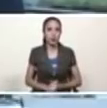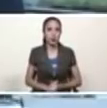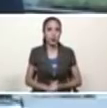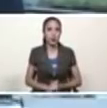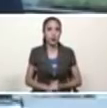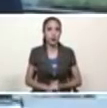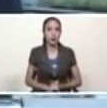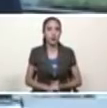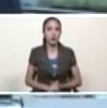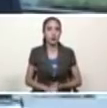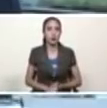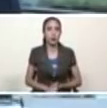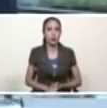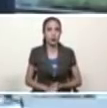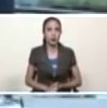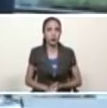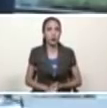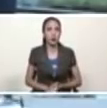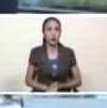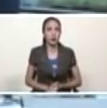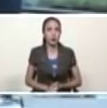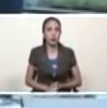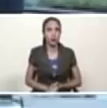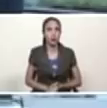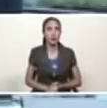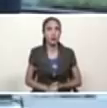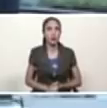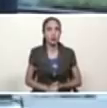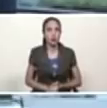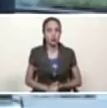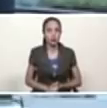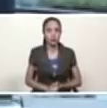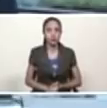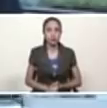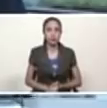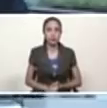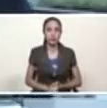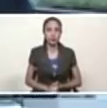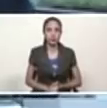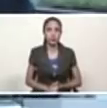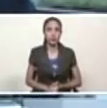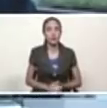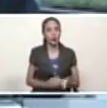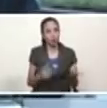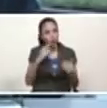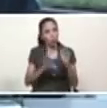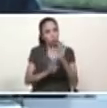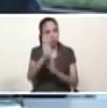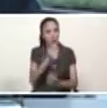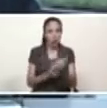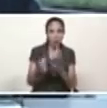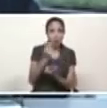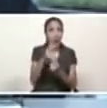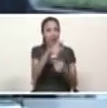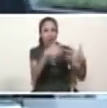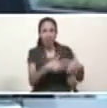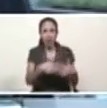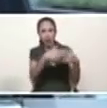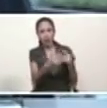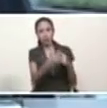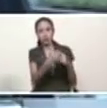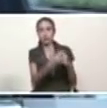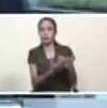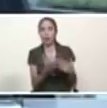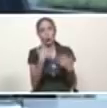de la satisfacción de las necesidades para avanzar en la producción de riqueza de Venezuela a que el imperialismo nos agrede